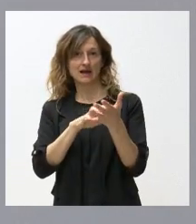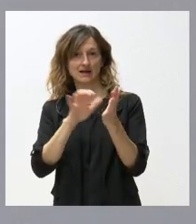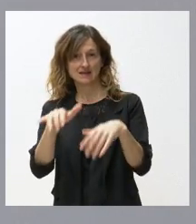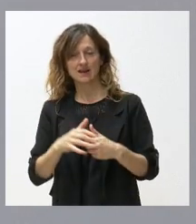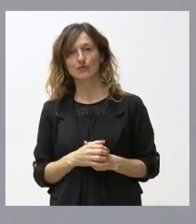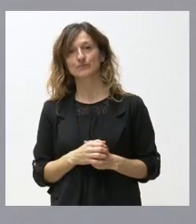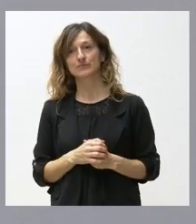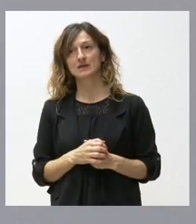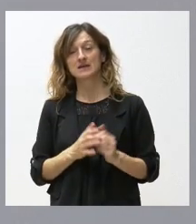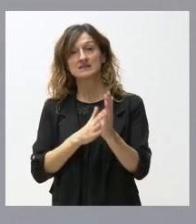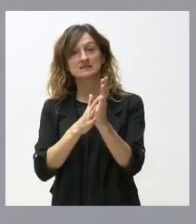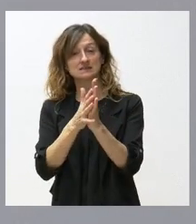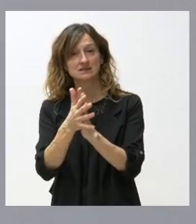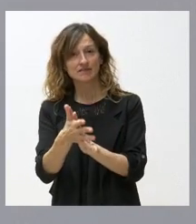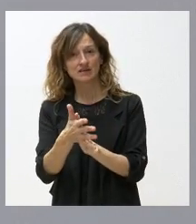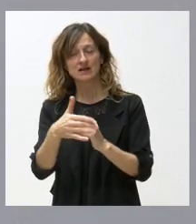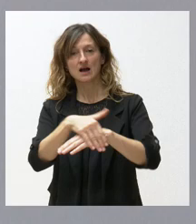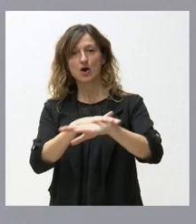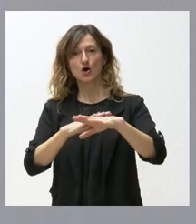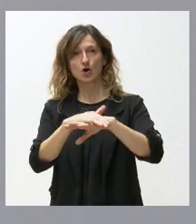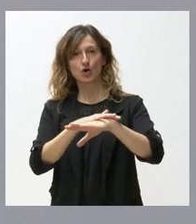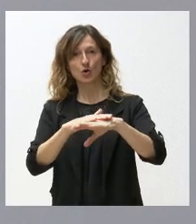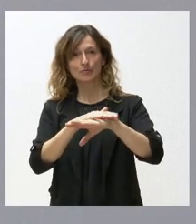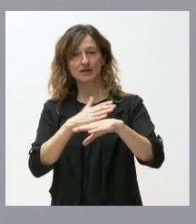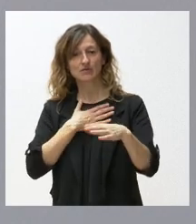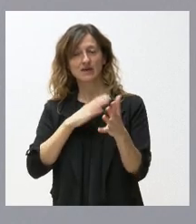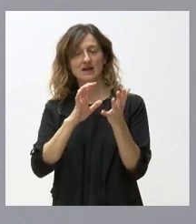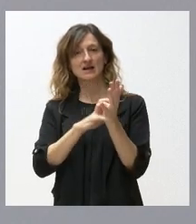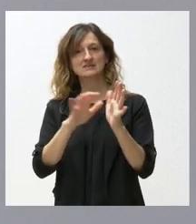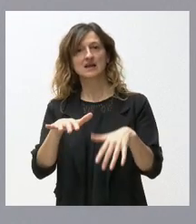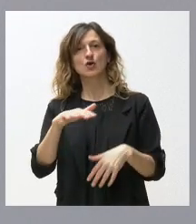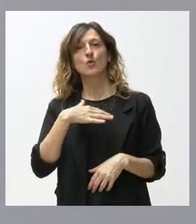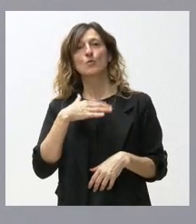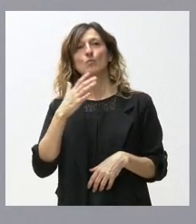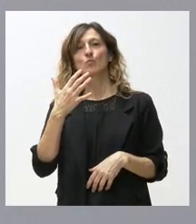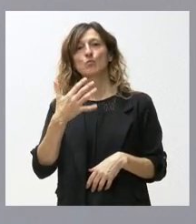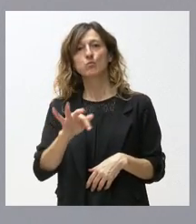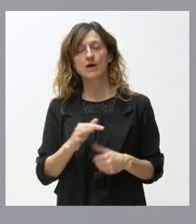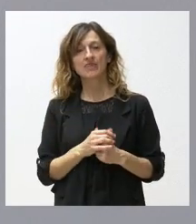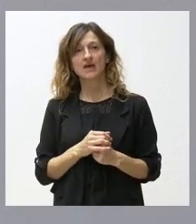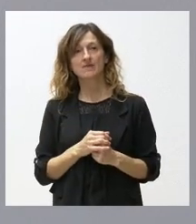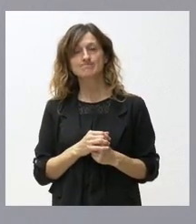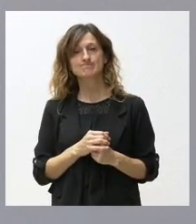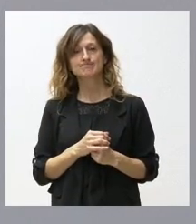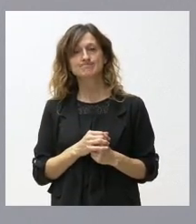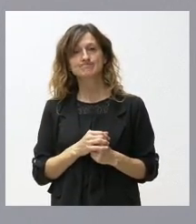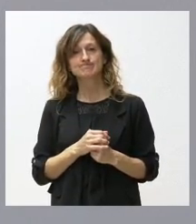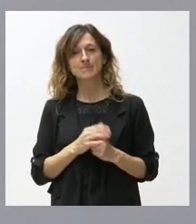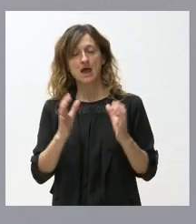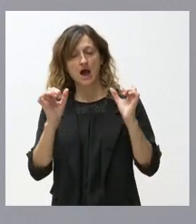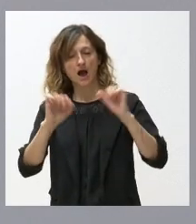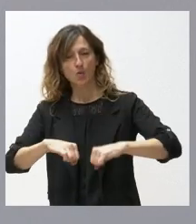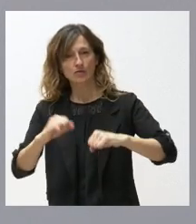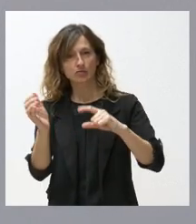refleja muy claramente que un Gobierno en Castilla y León puede alcanzar acuerdos y puede